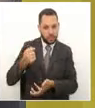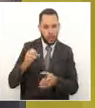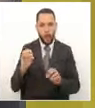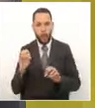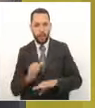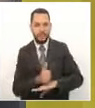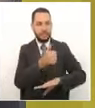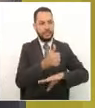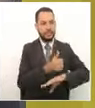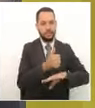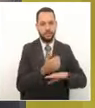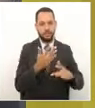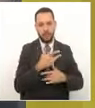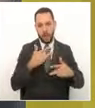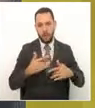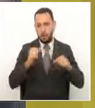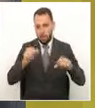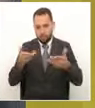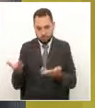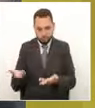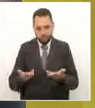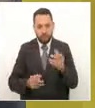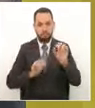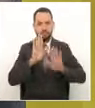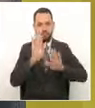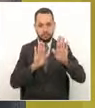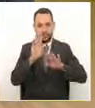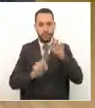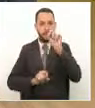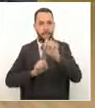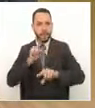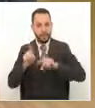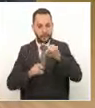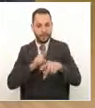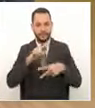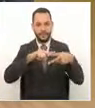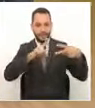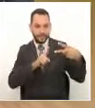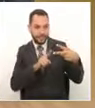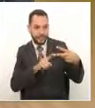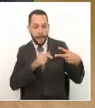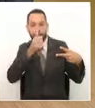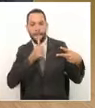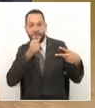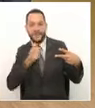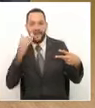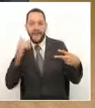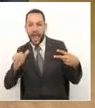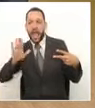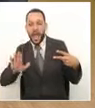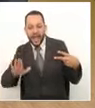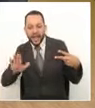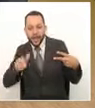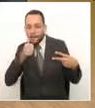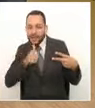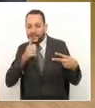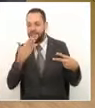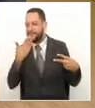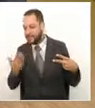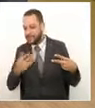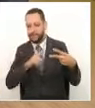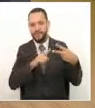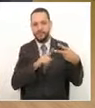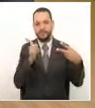bienvenidos, la pueden formular. Y saludamos a nuestra Directora de Salud, quien pacientemente ha esperado en esta primera fase. Doctora Sandra,